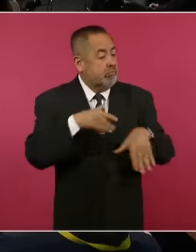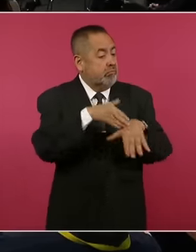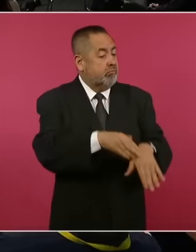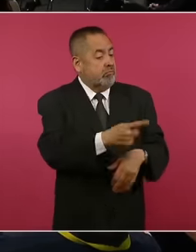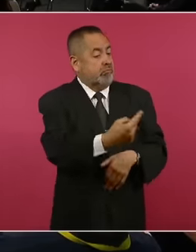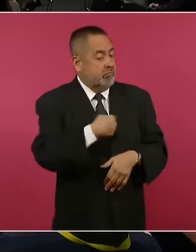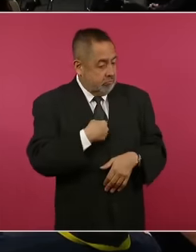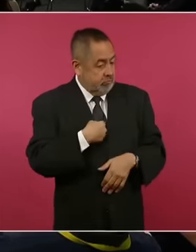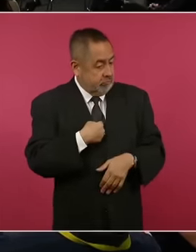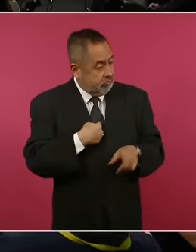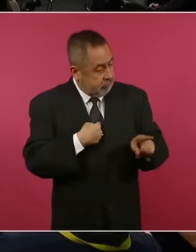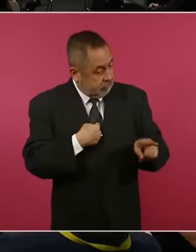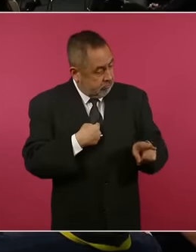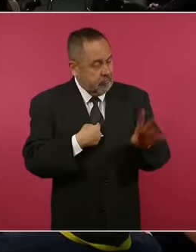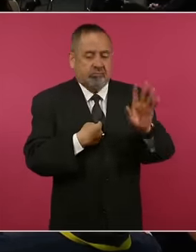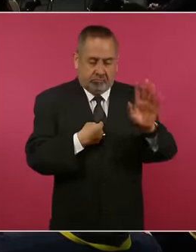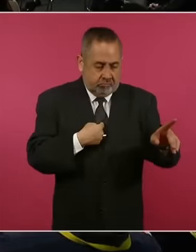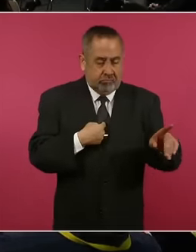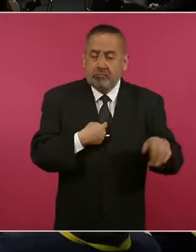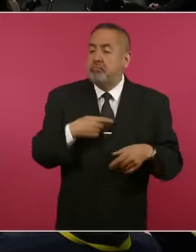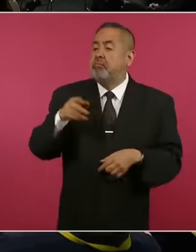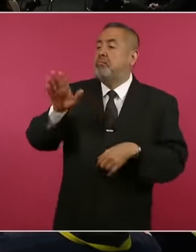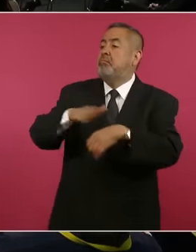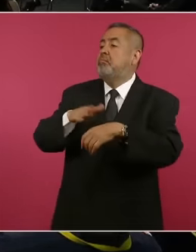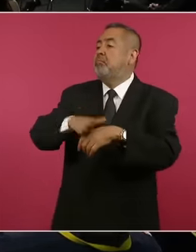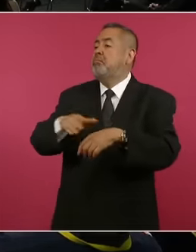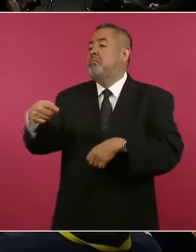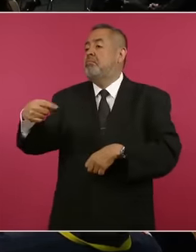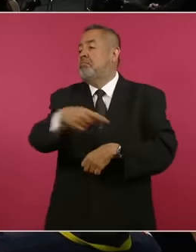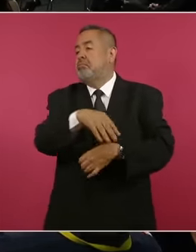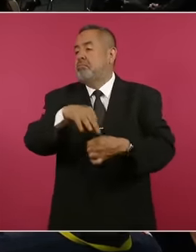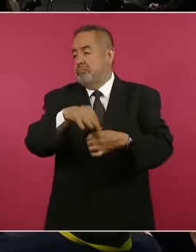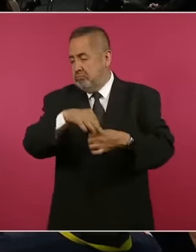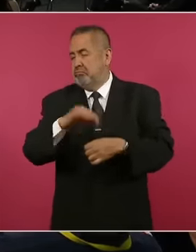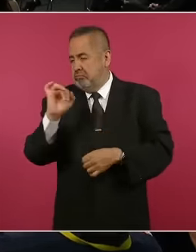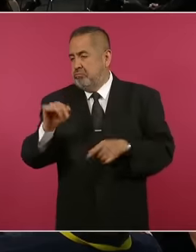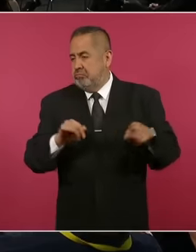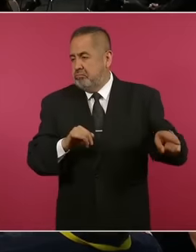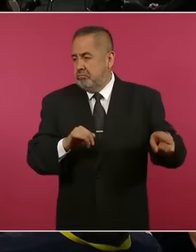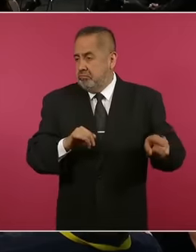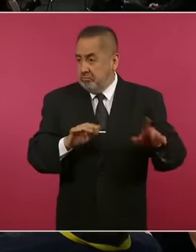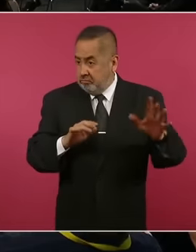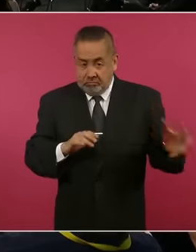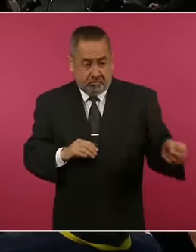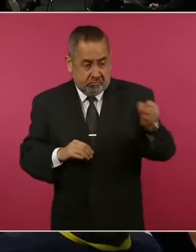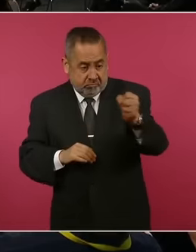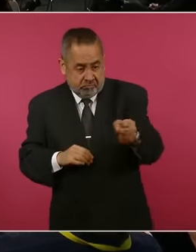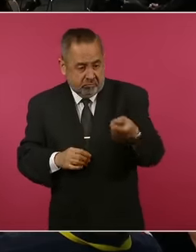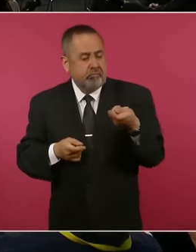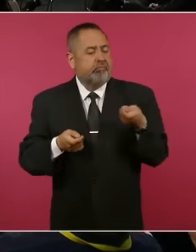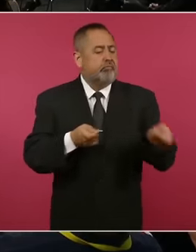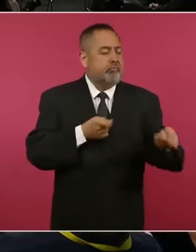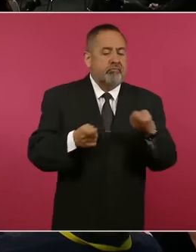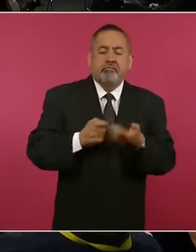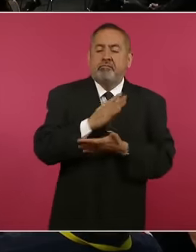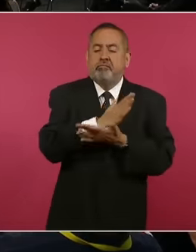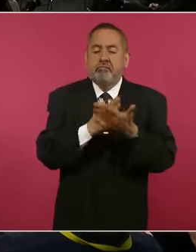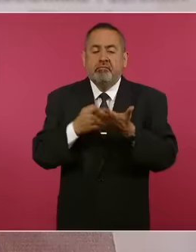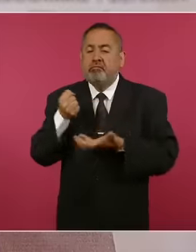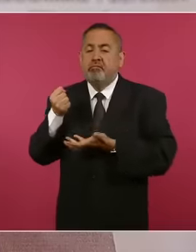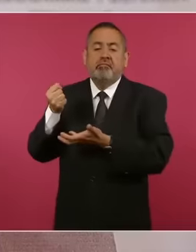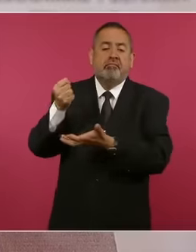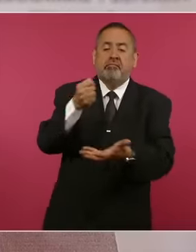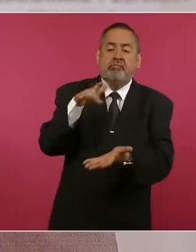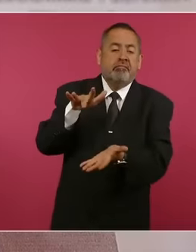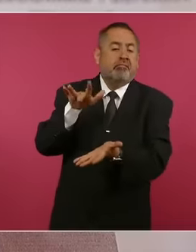disponer de manera abusiva y corrupta del presupuesto público, del dinero de todos